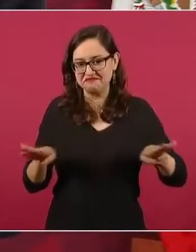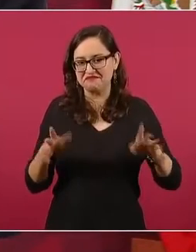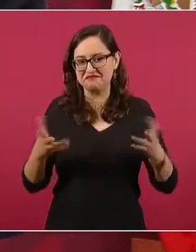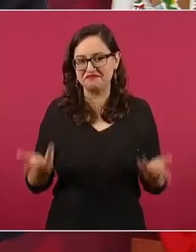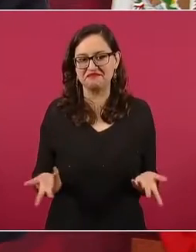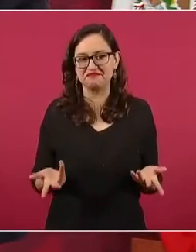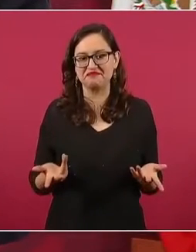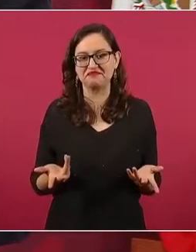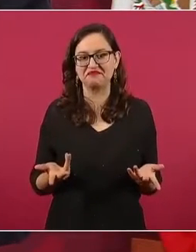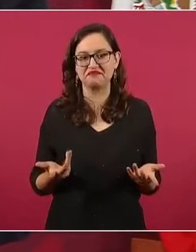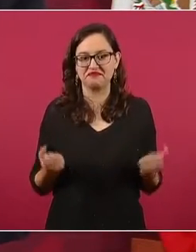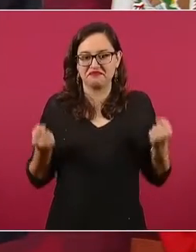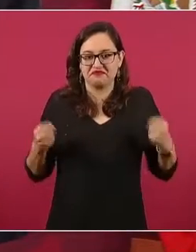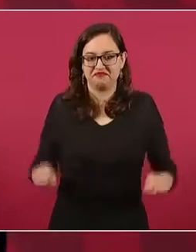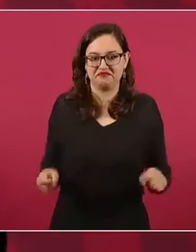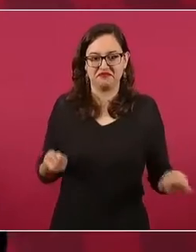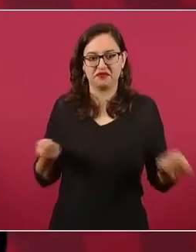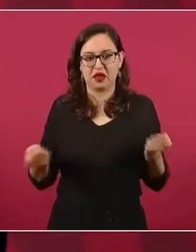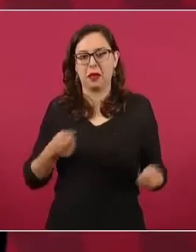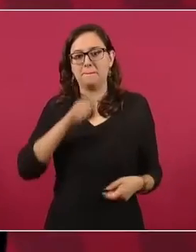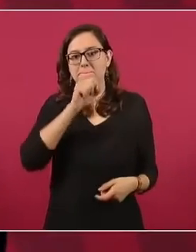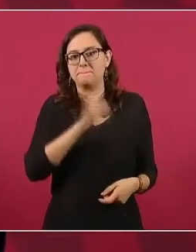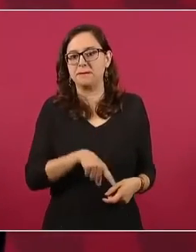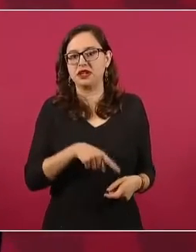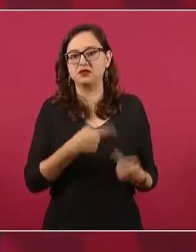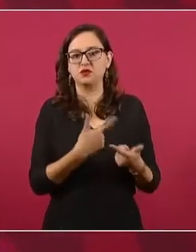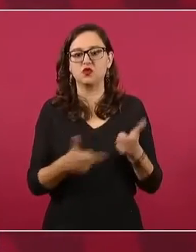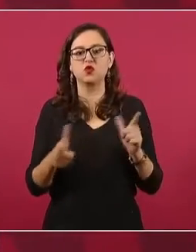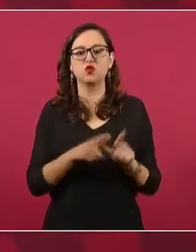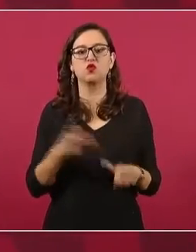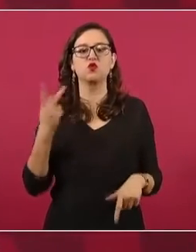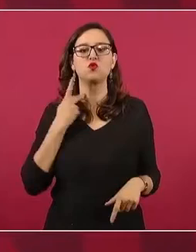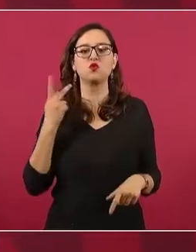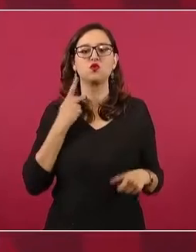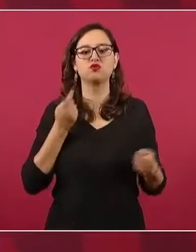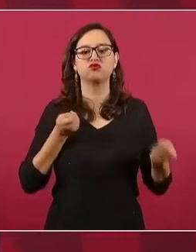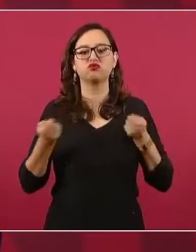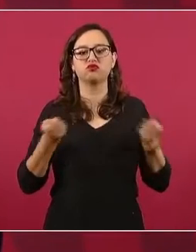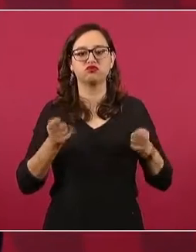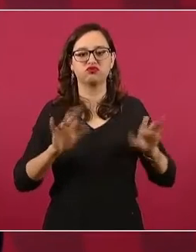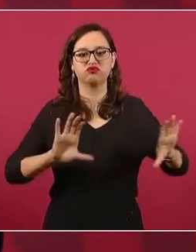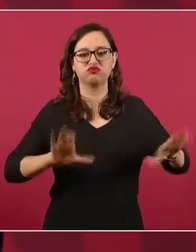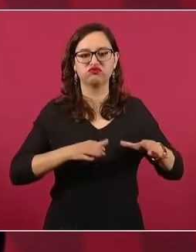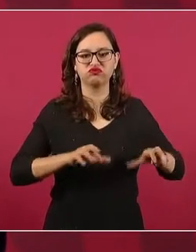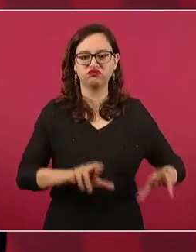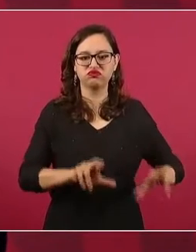era una oligarquía, era el gobierno de los potentados.